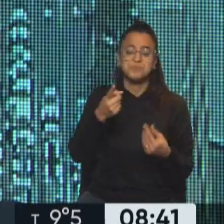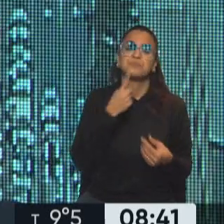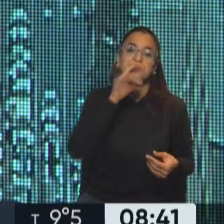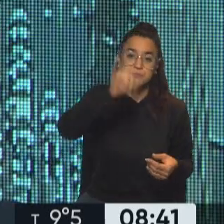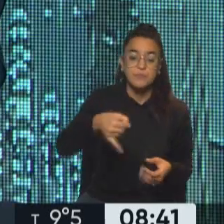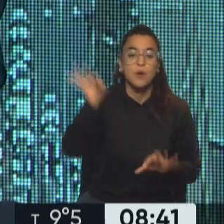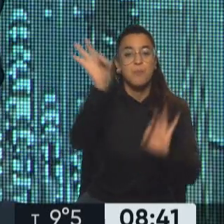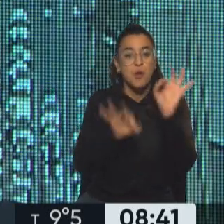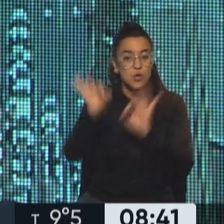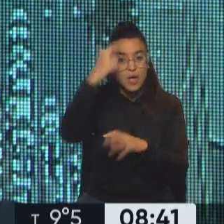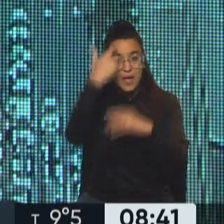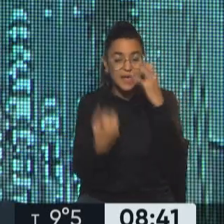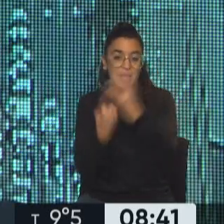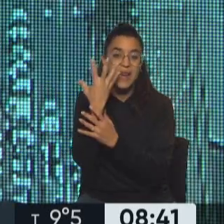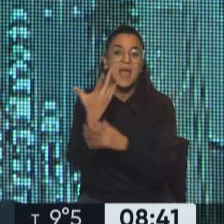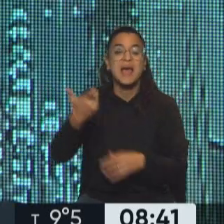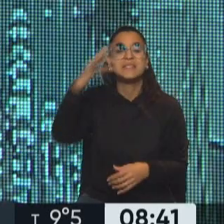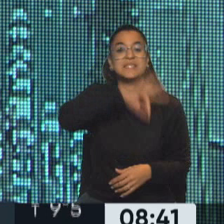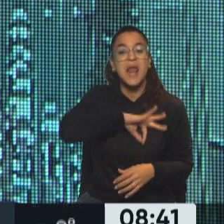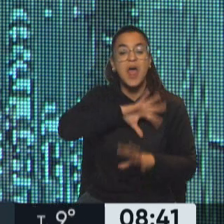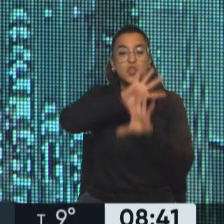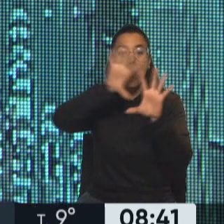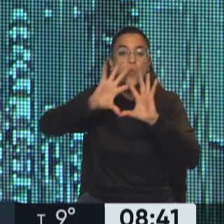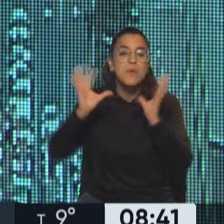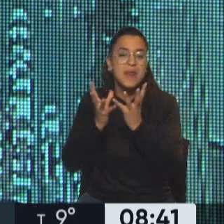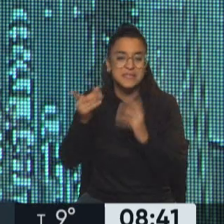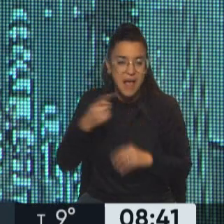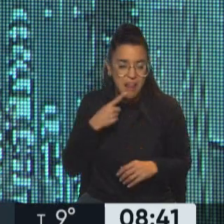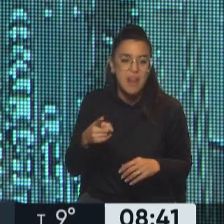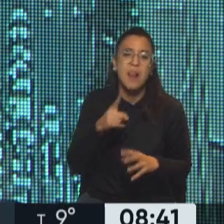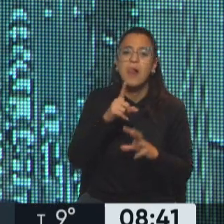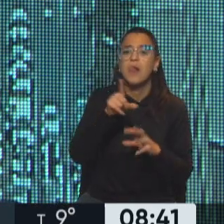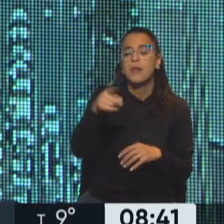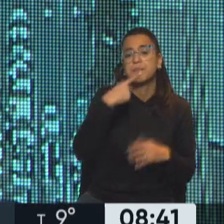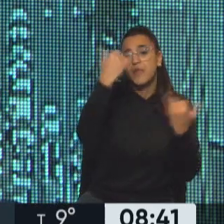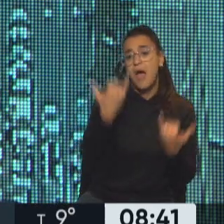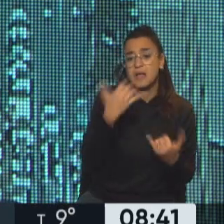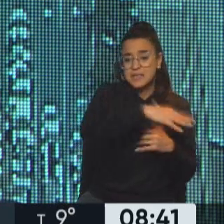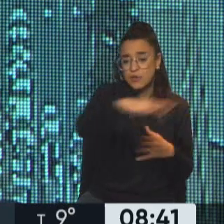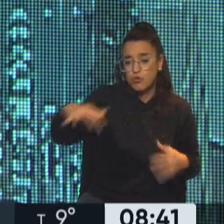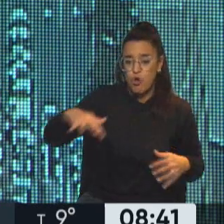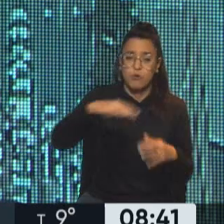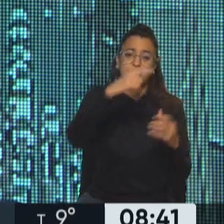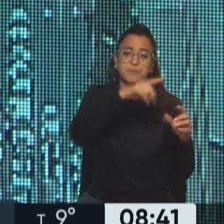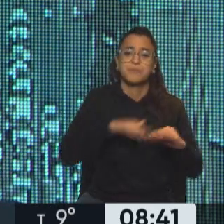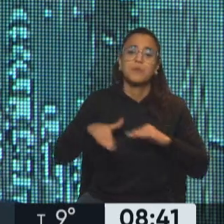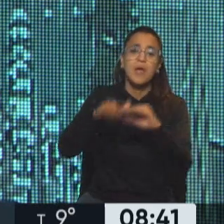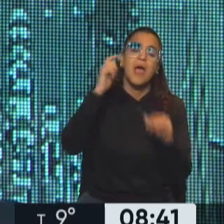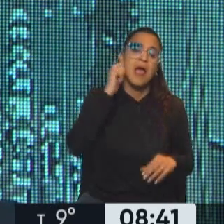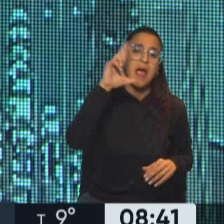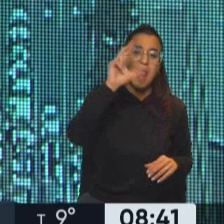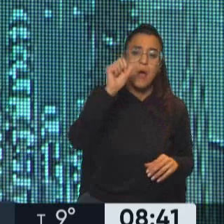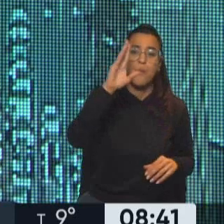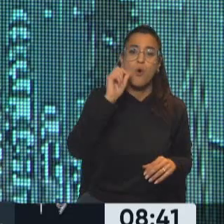proyecto de crear este salario universal que unifica a diferentes sectores. Por un lado, Juan Grabois de la